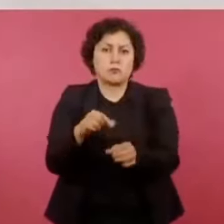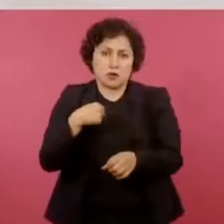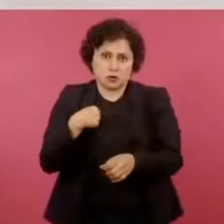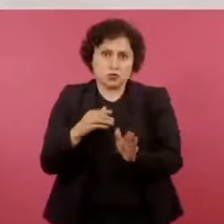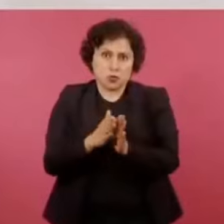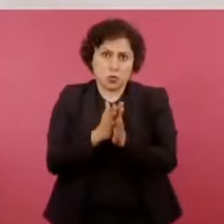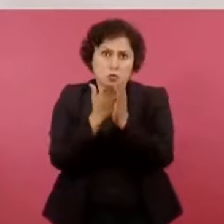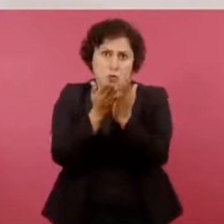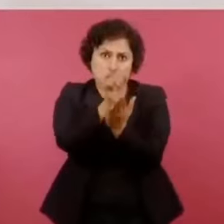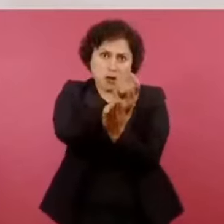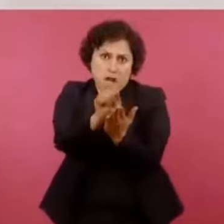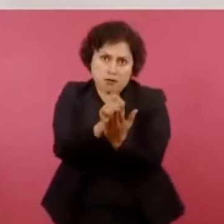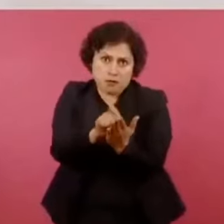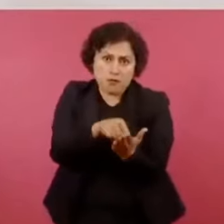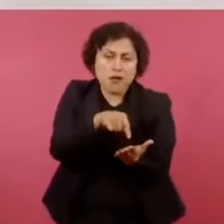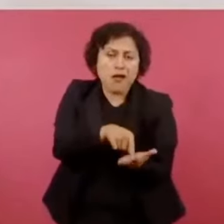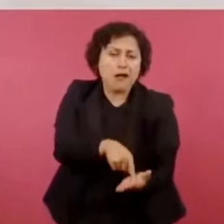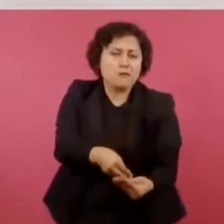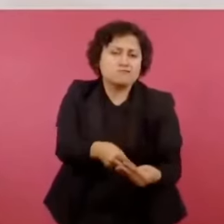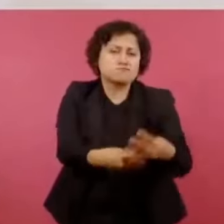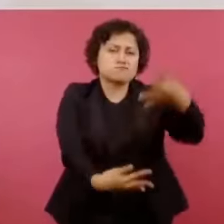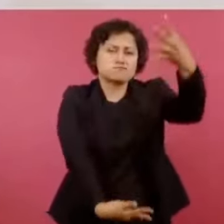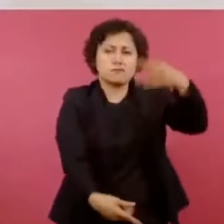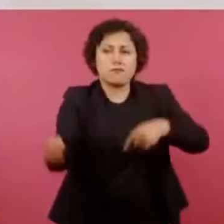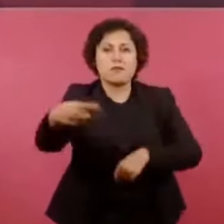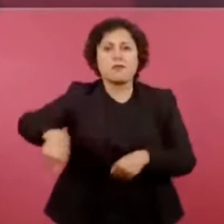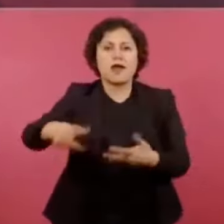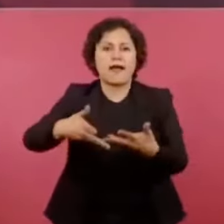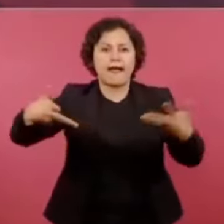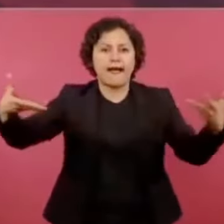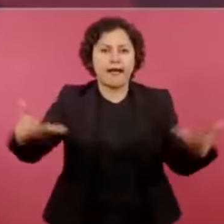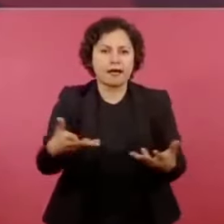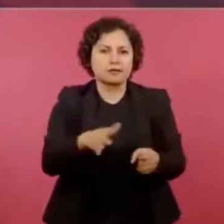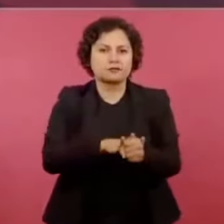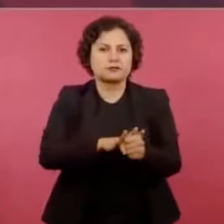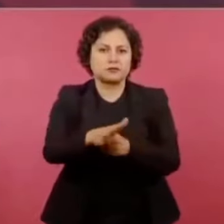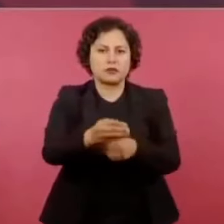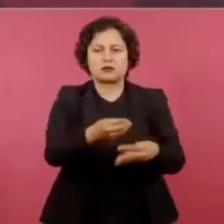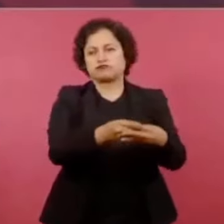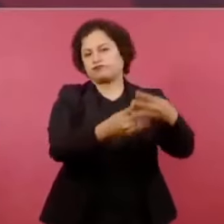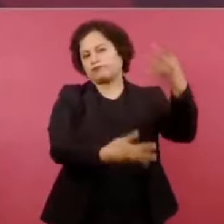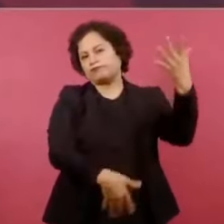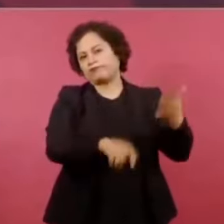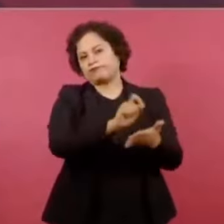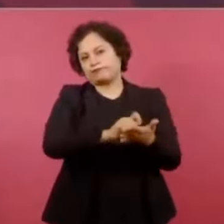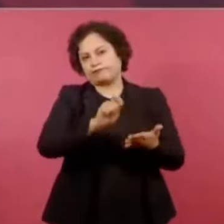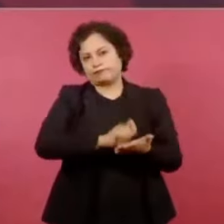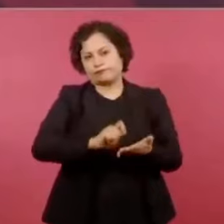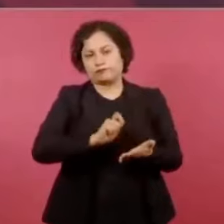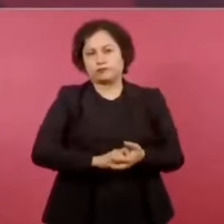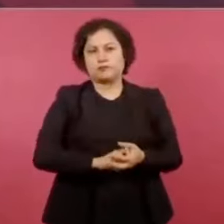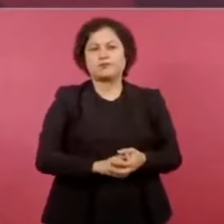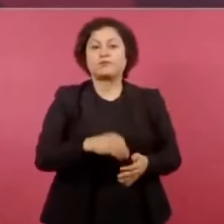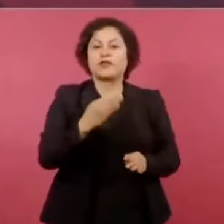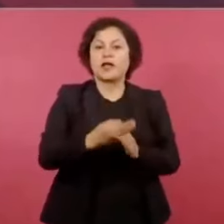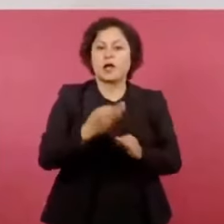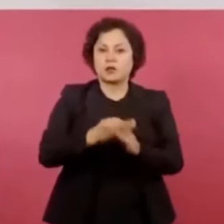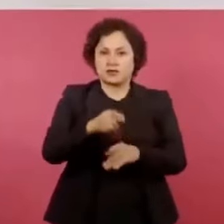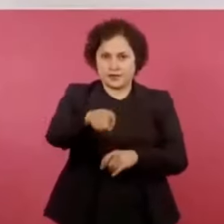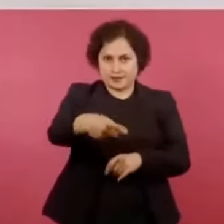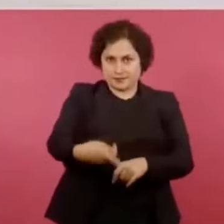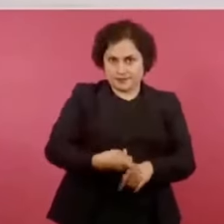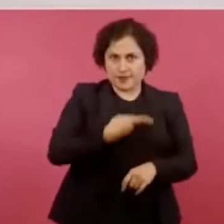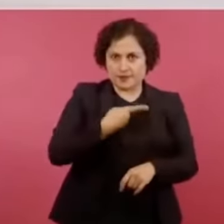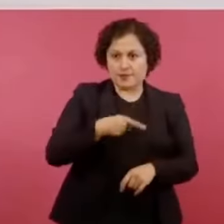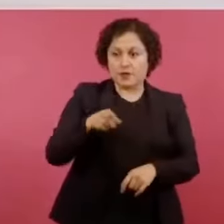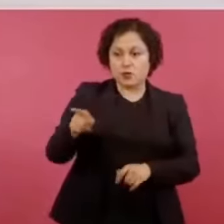de lo que hacen. El que está recién nombrado en el